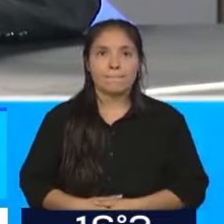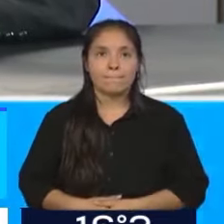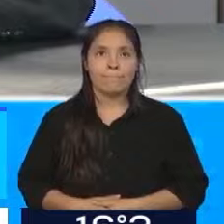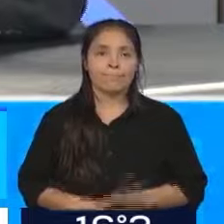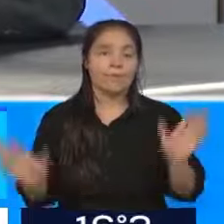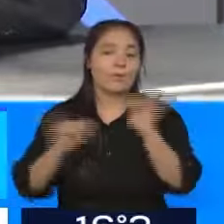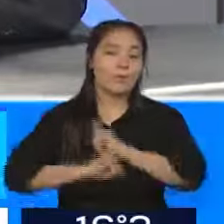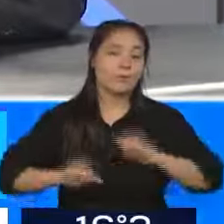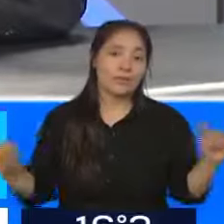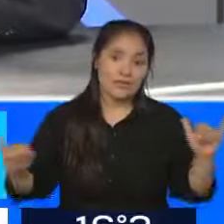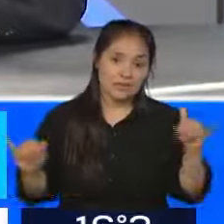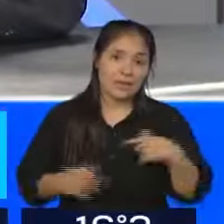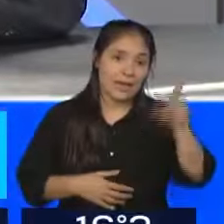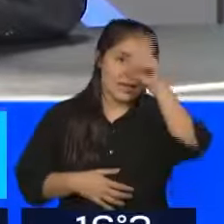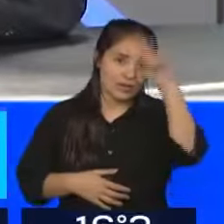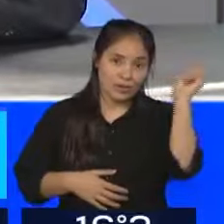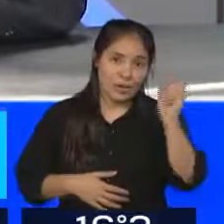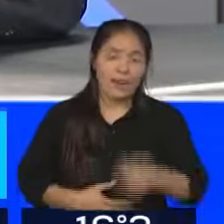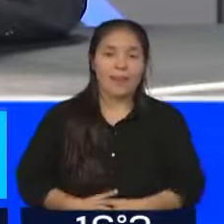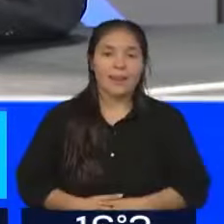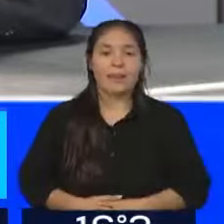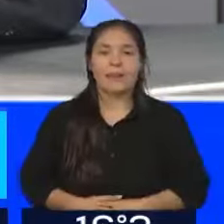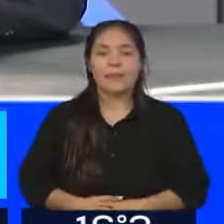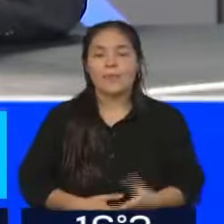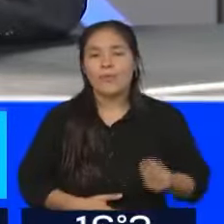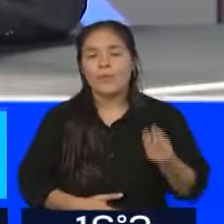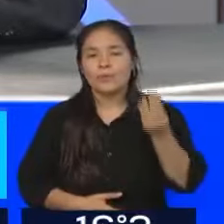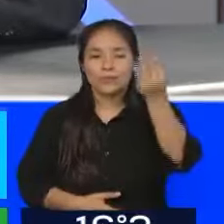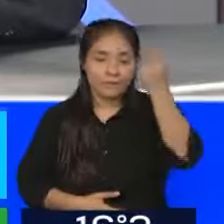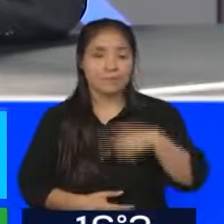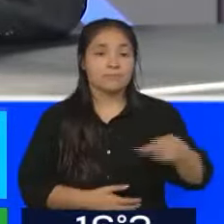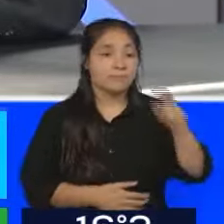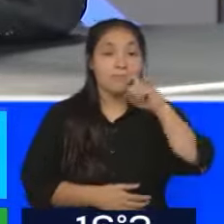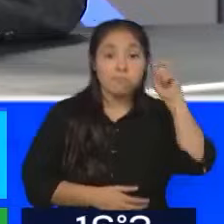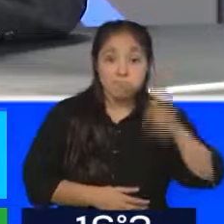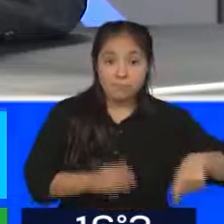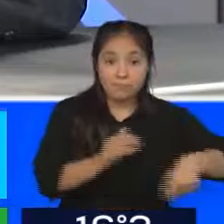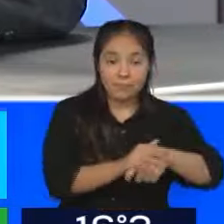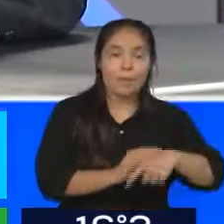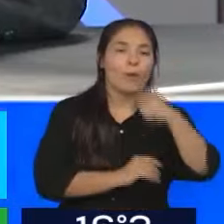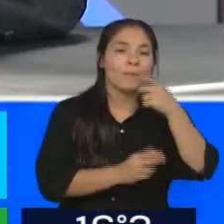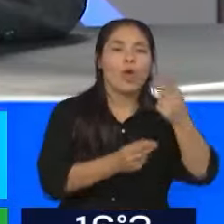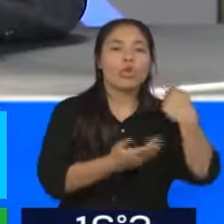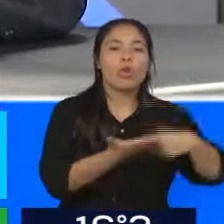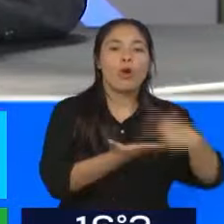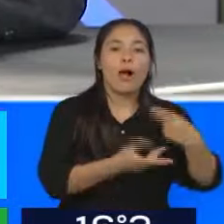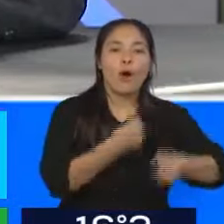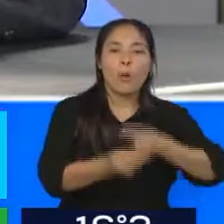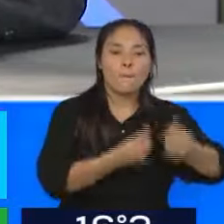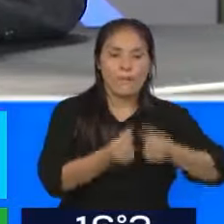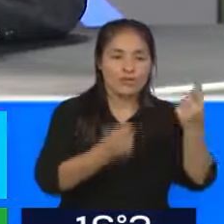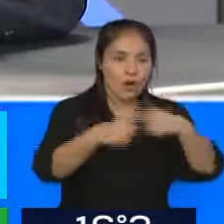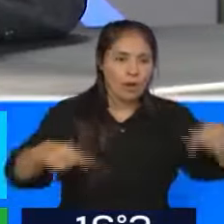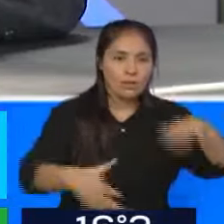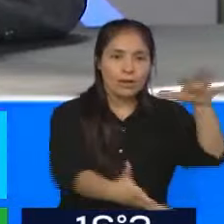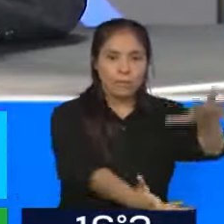las noticias del orden nacional que muchos de los bienes decomisados al narcotráfico se